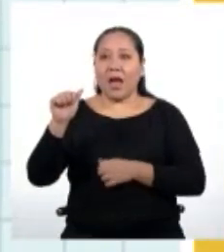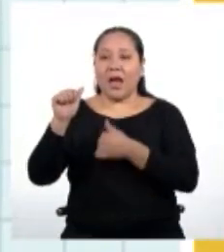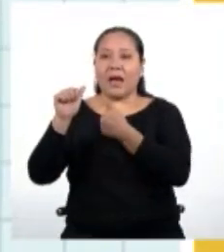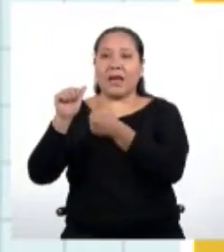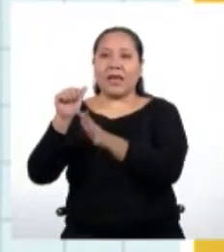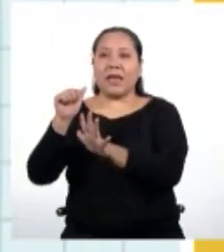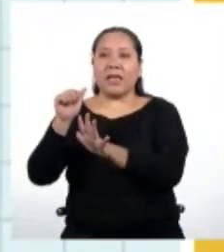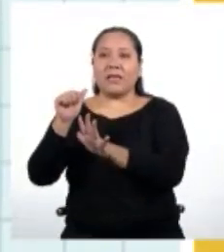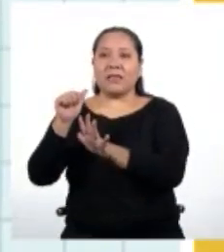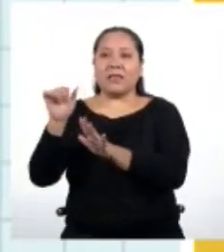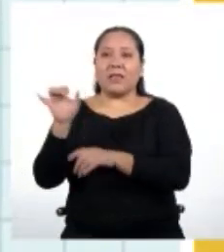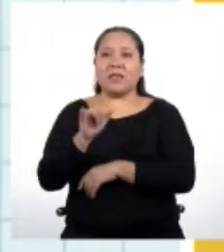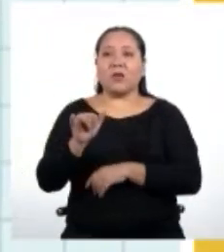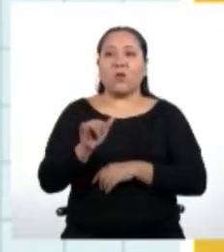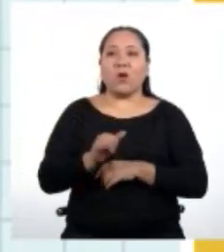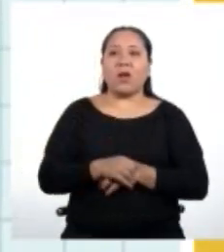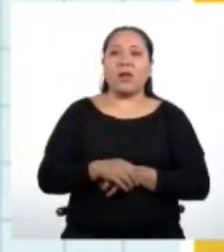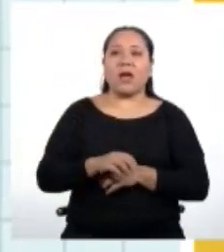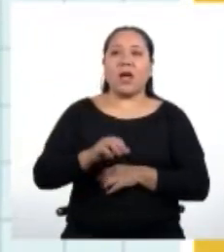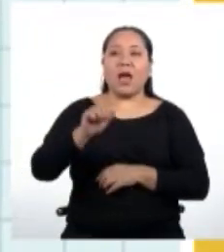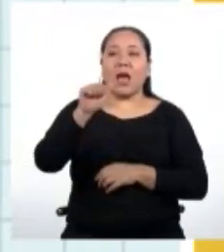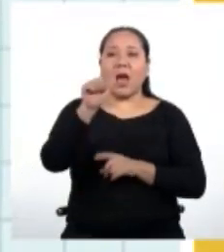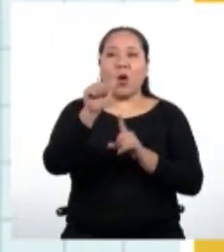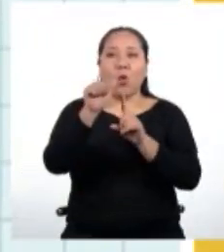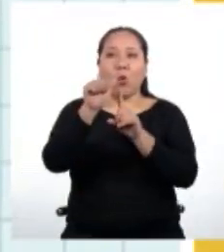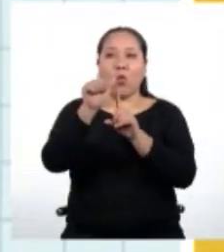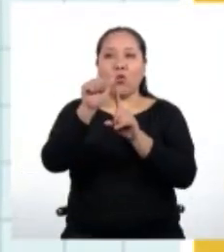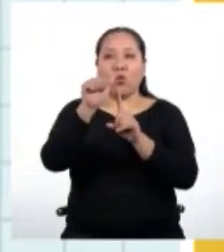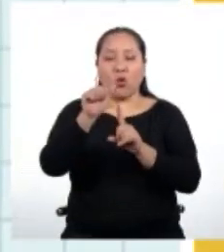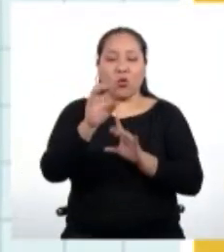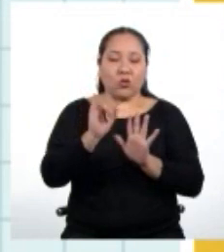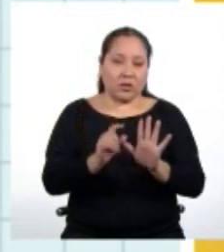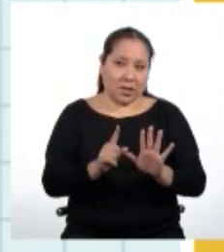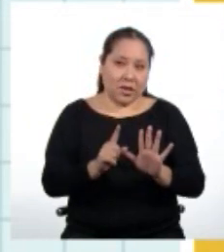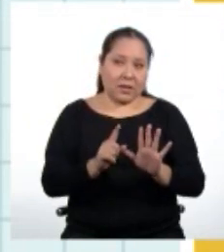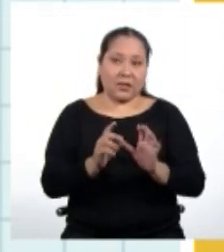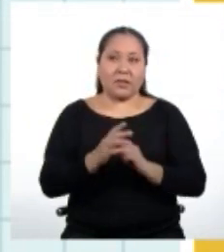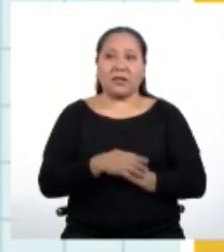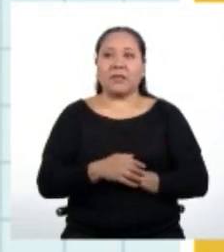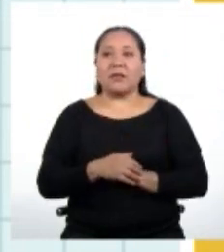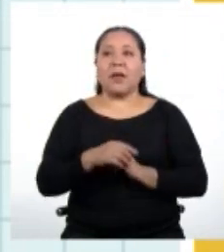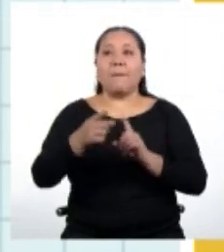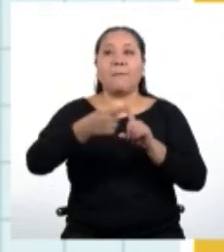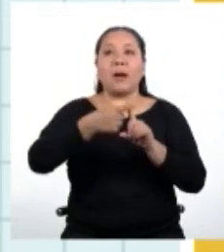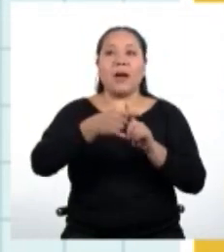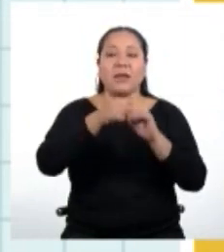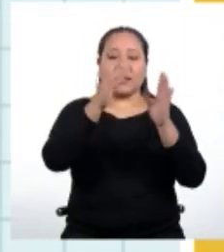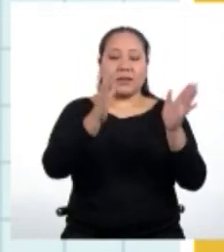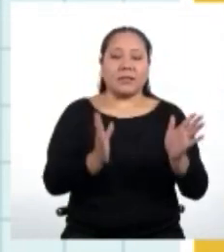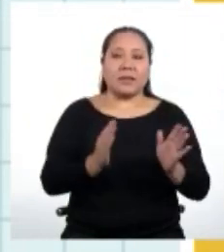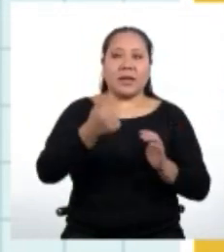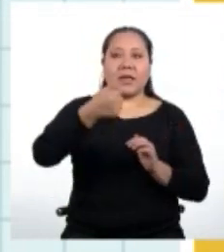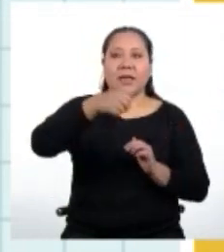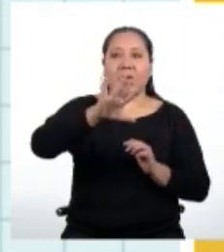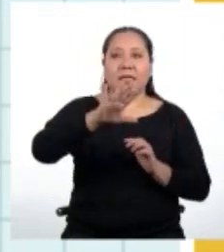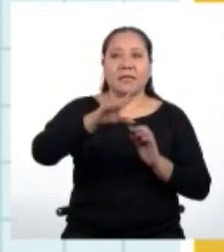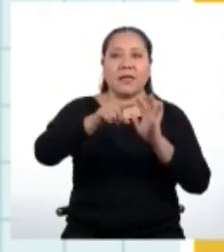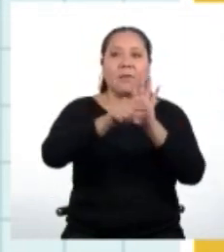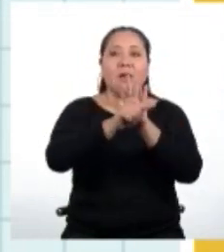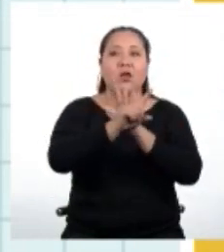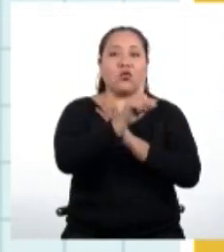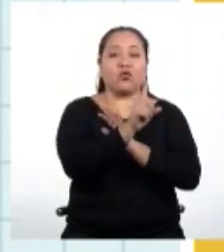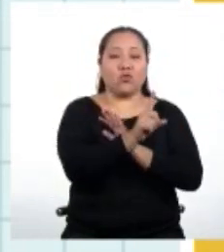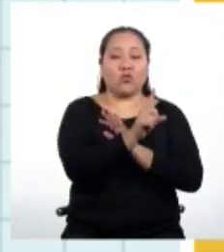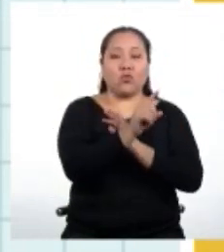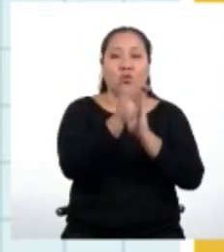igual al primer término a a sub 1, que es 6, más el número de términos, que es 15, al